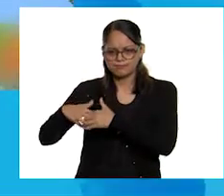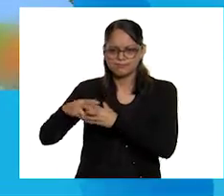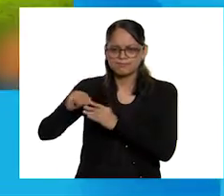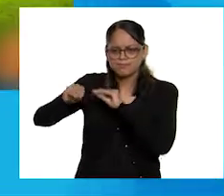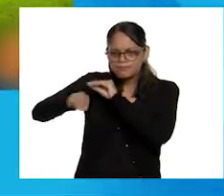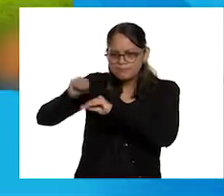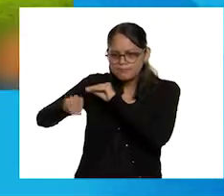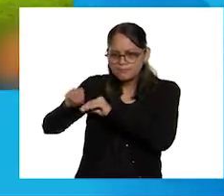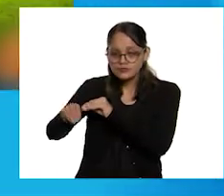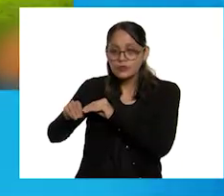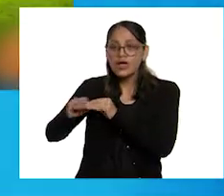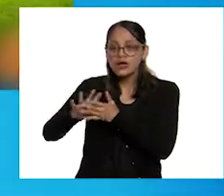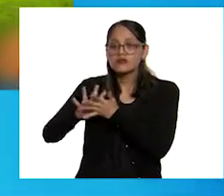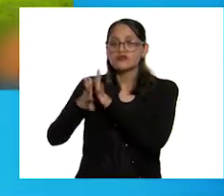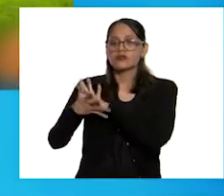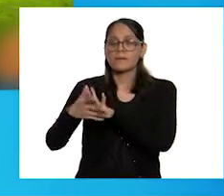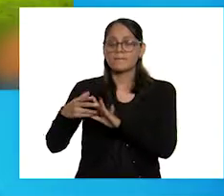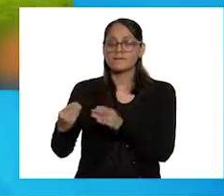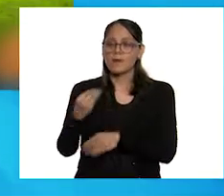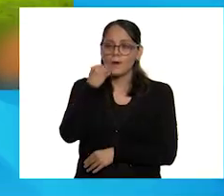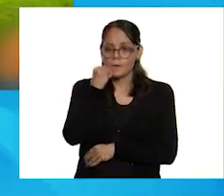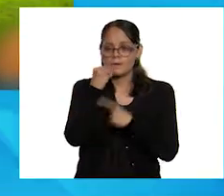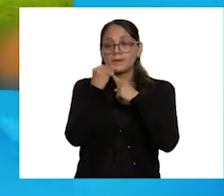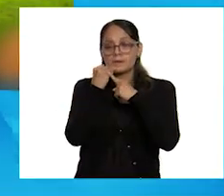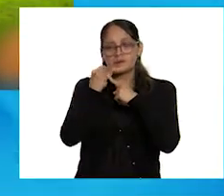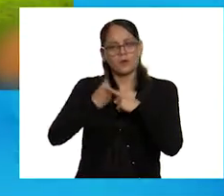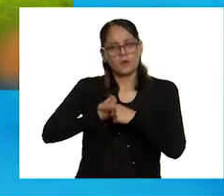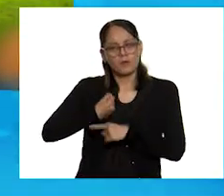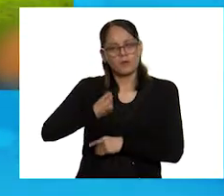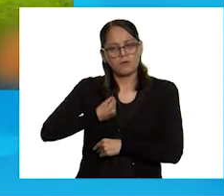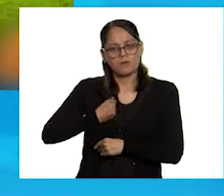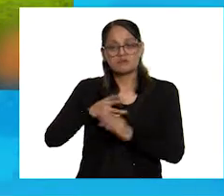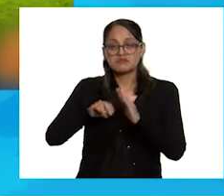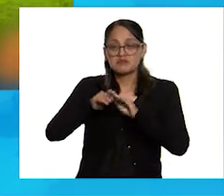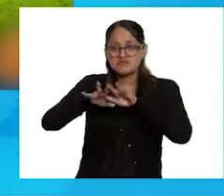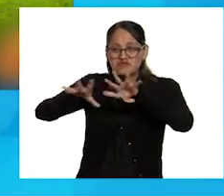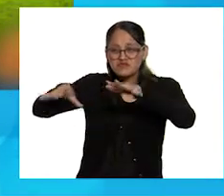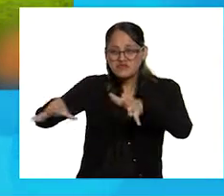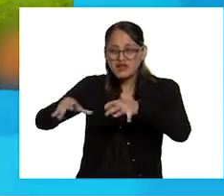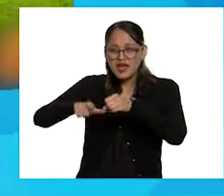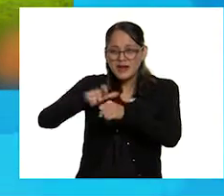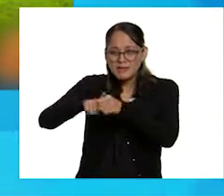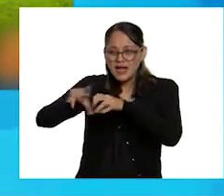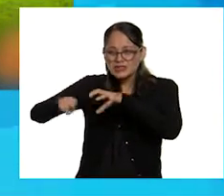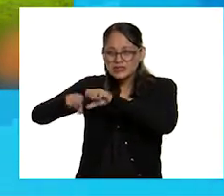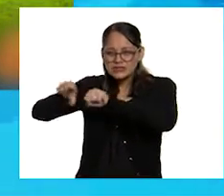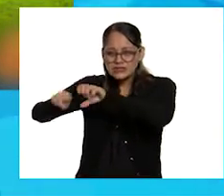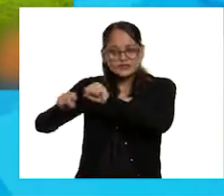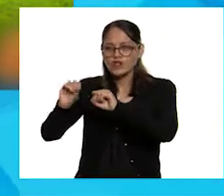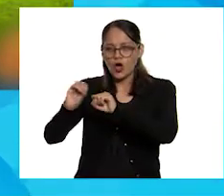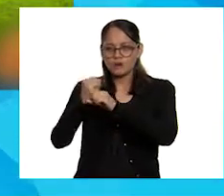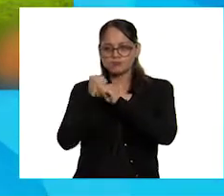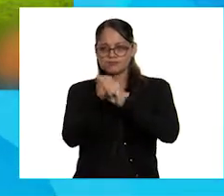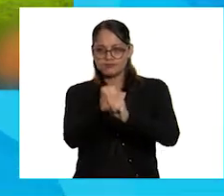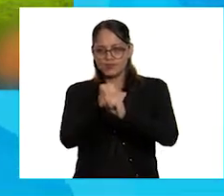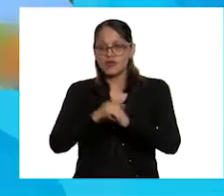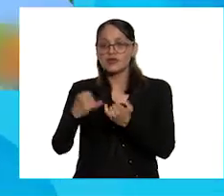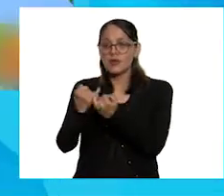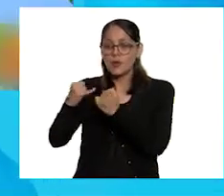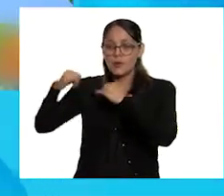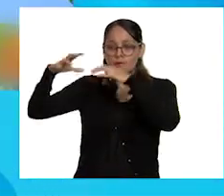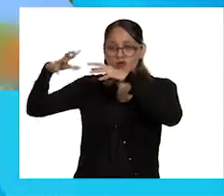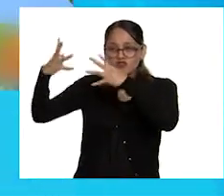especiales. Y así, pues puedan sobrevivir a plagas, aguantar mejor las sequías, entre otras cosas.